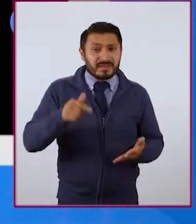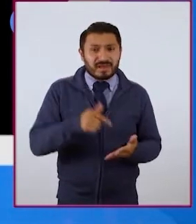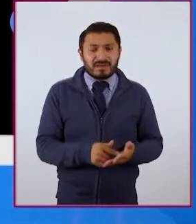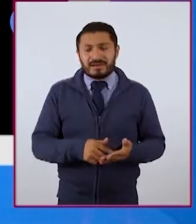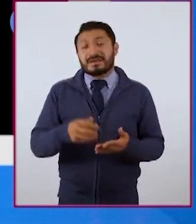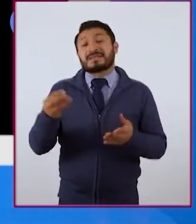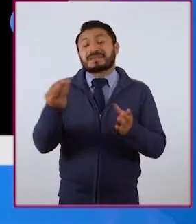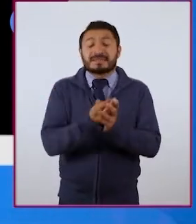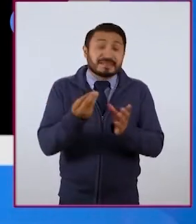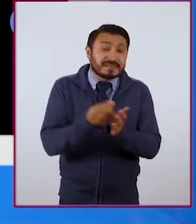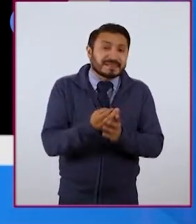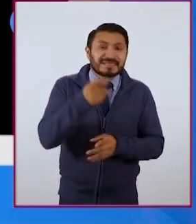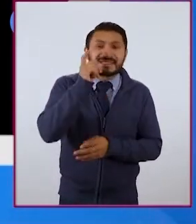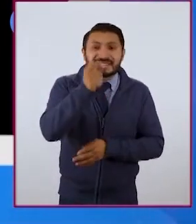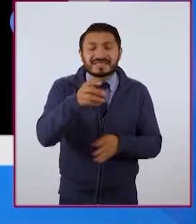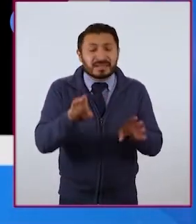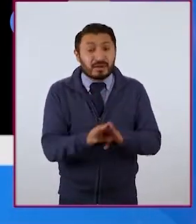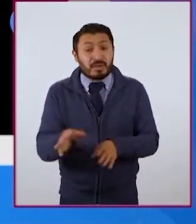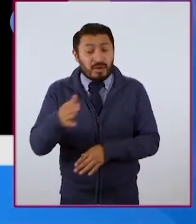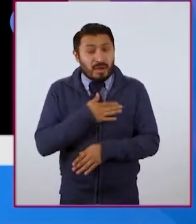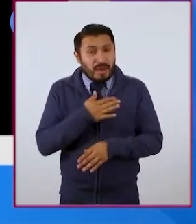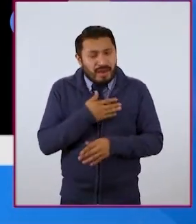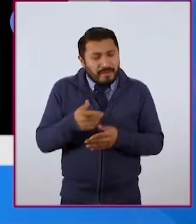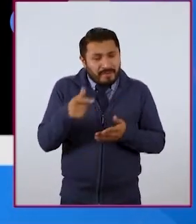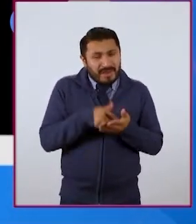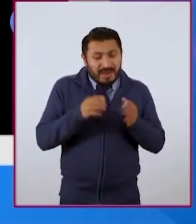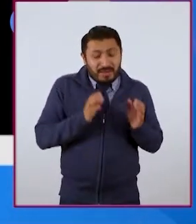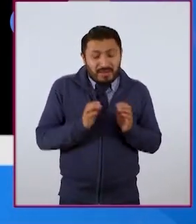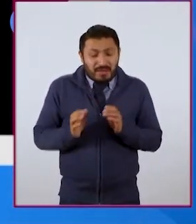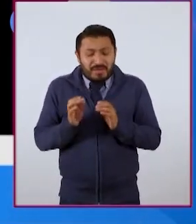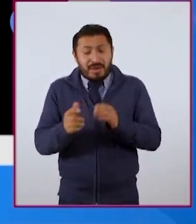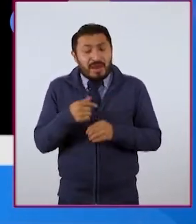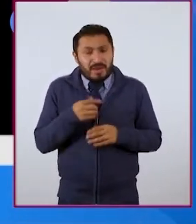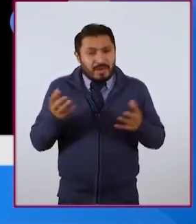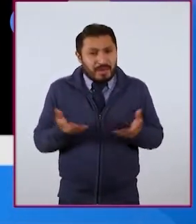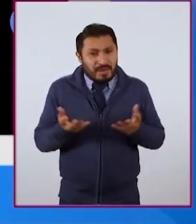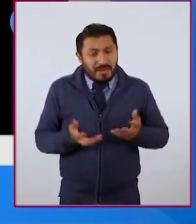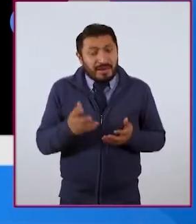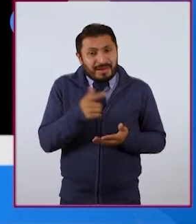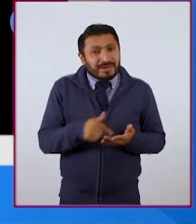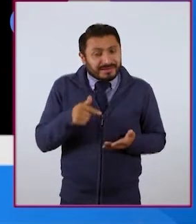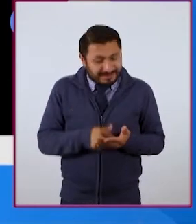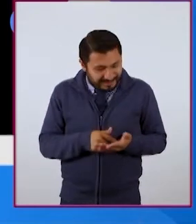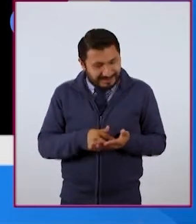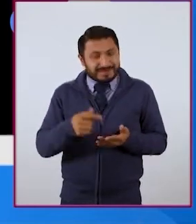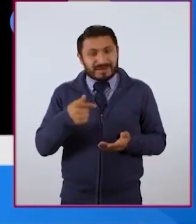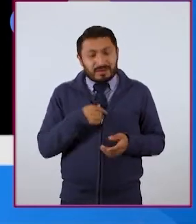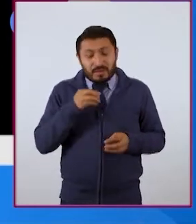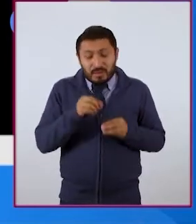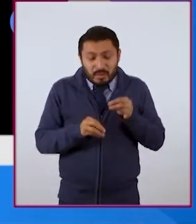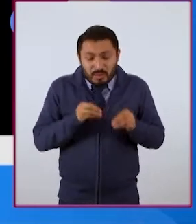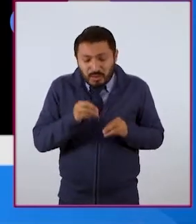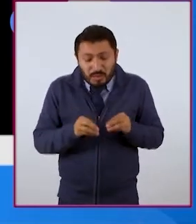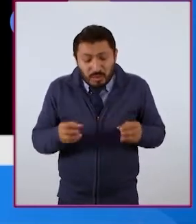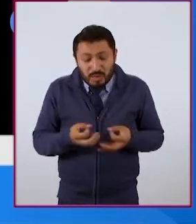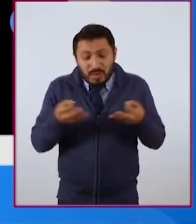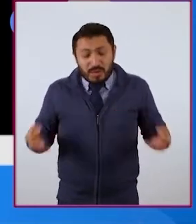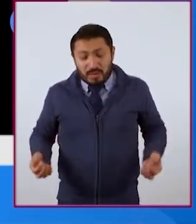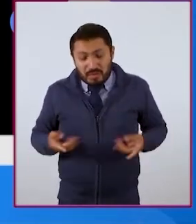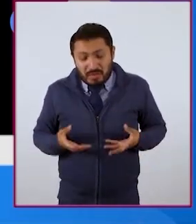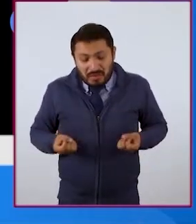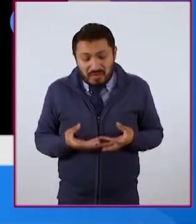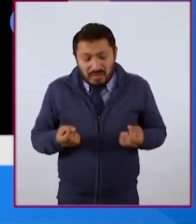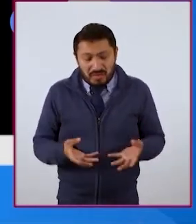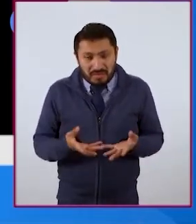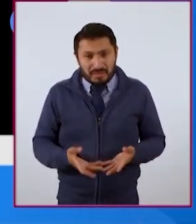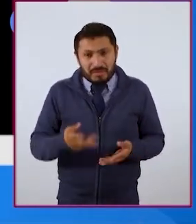de intimidad y privacidad son mis pedacitos, mis terrenos, y yo voy construyendo ese espacio, voy poniéndole más tierra. Pero a la medida